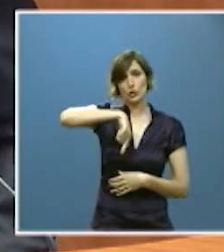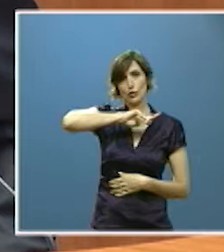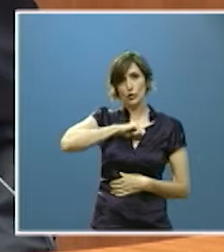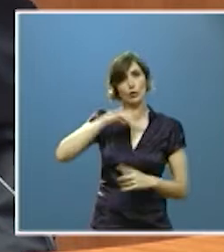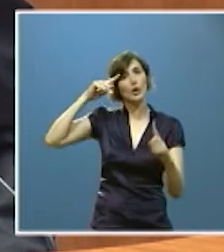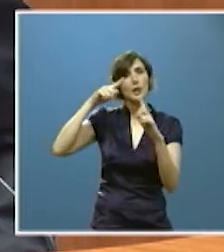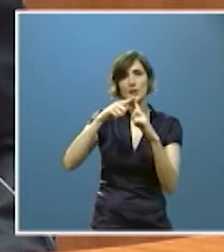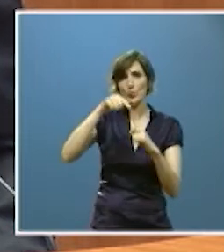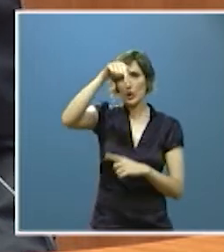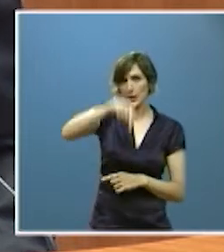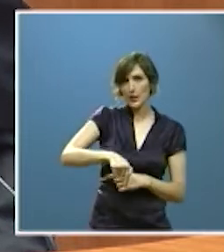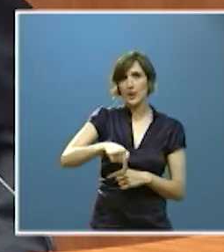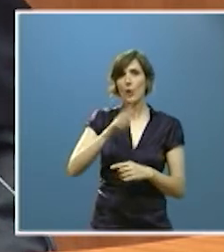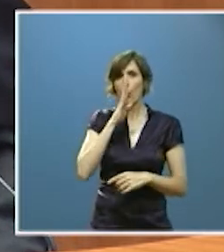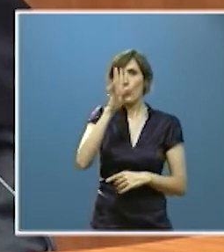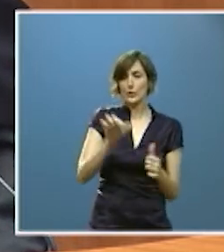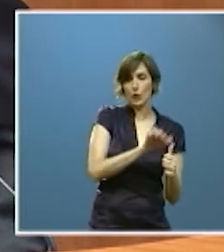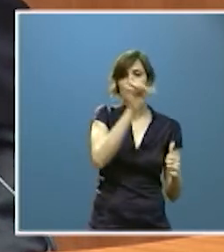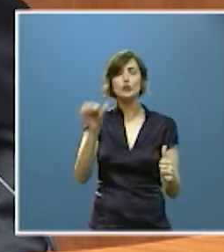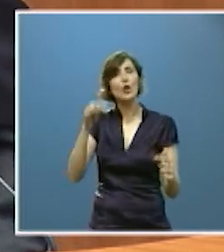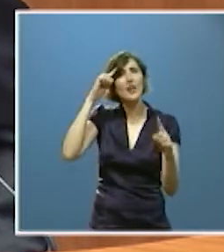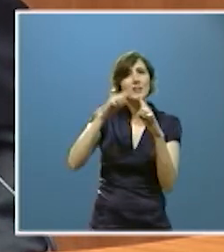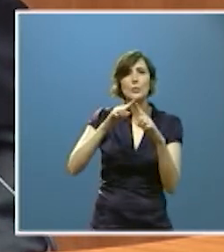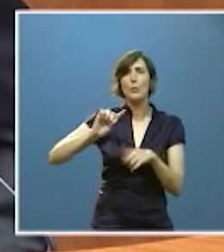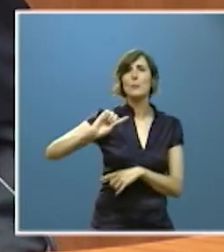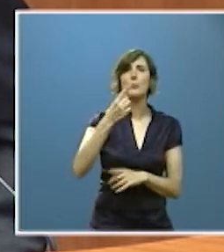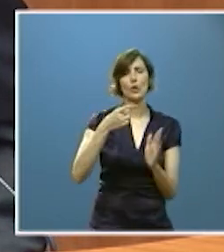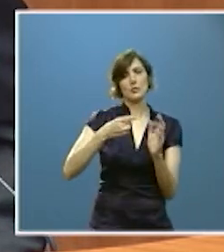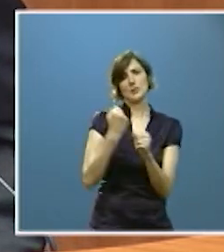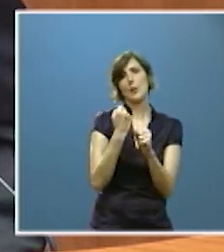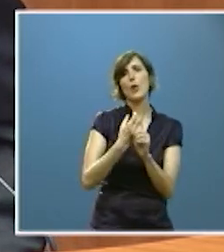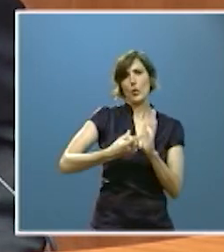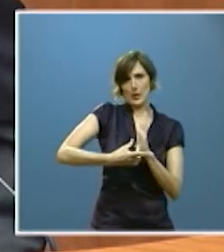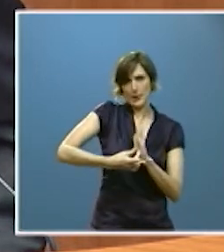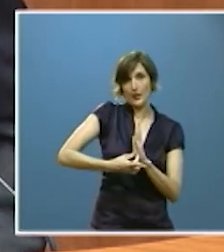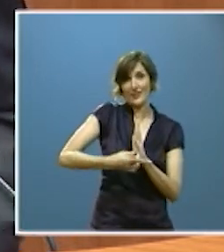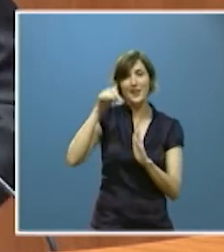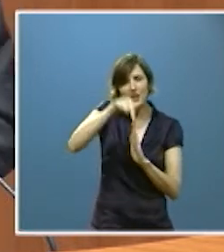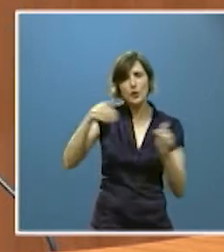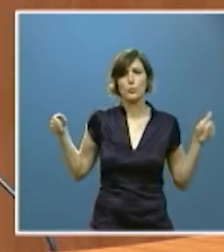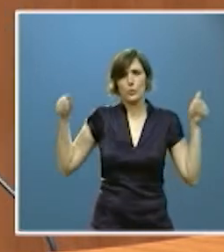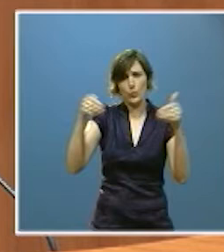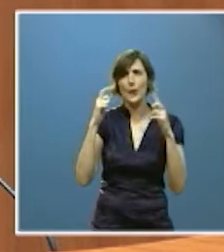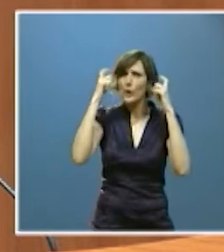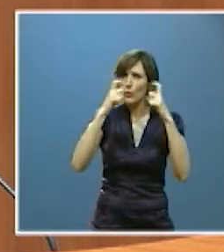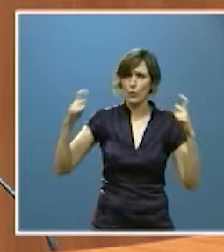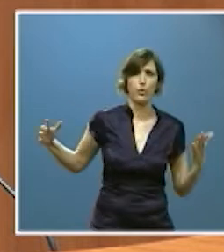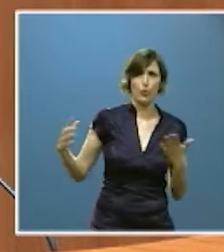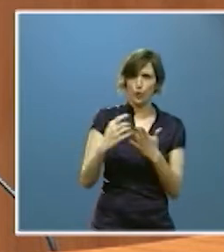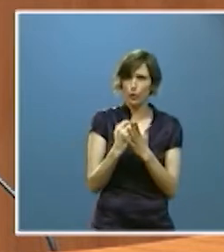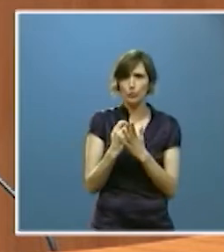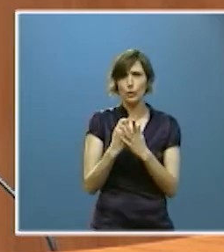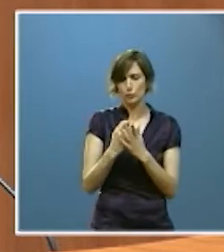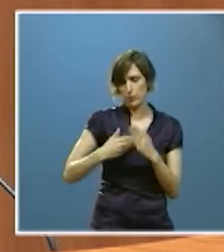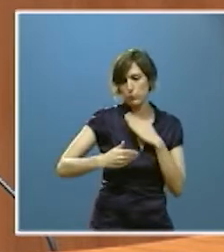legislatura sigue siendo la creación de empleo de calidad. En ello vamos a concentrar nuestros esfuerzos en los